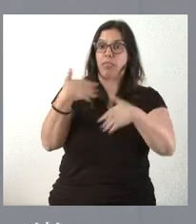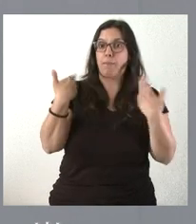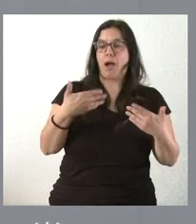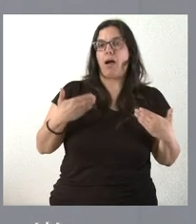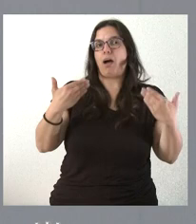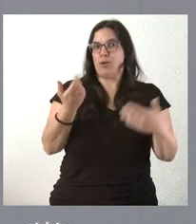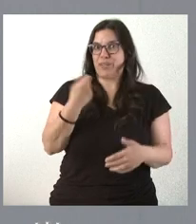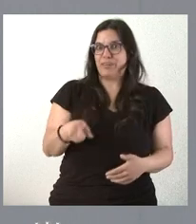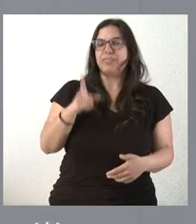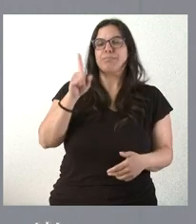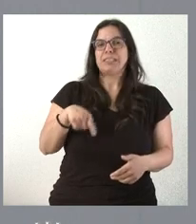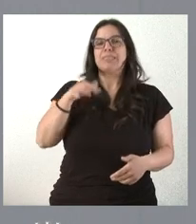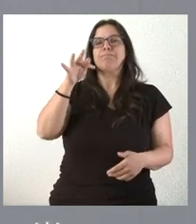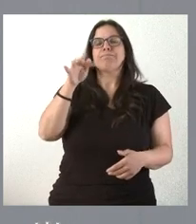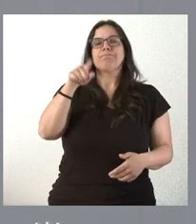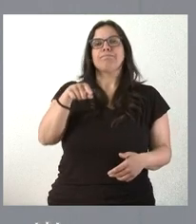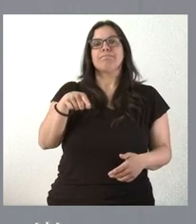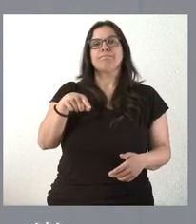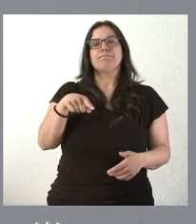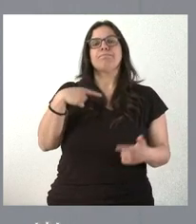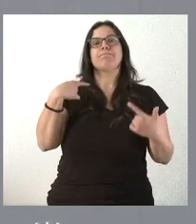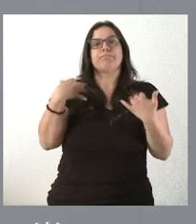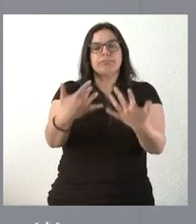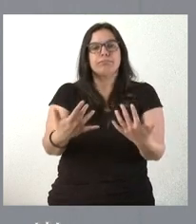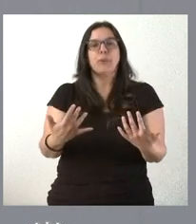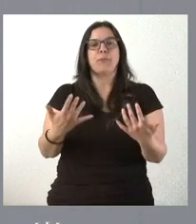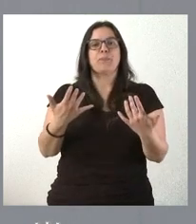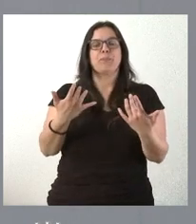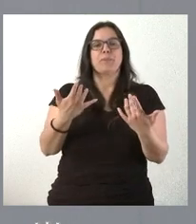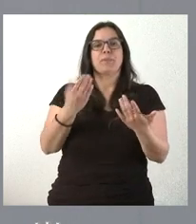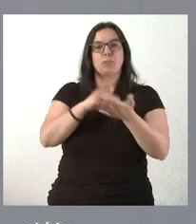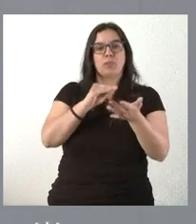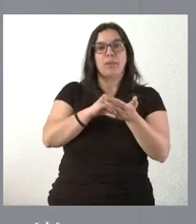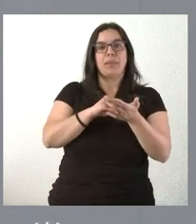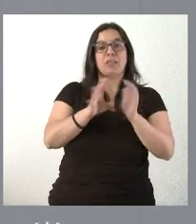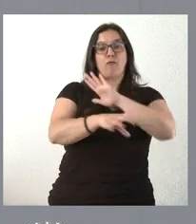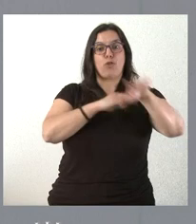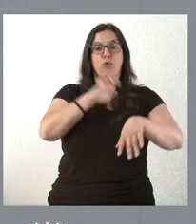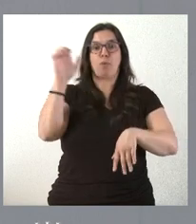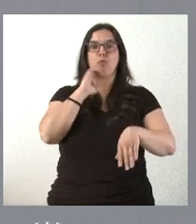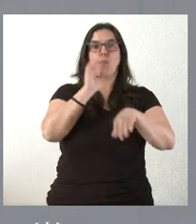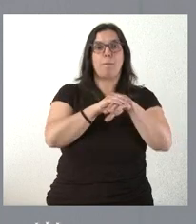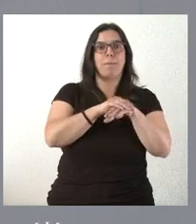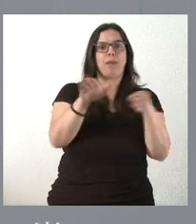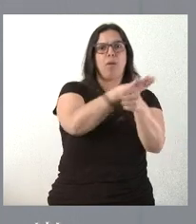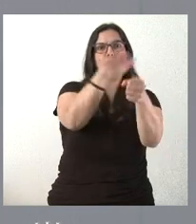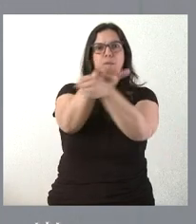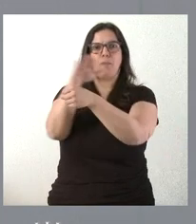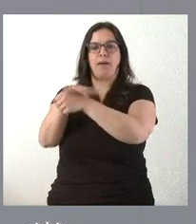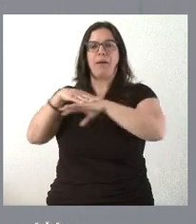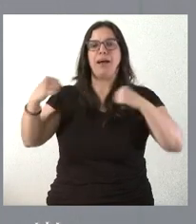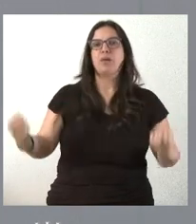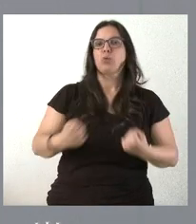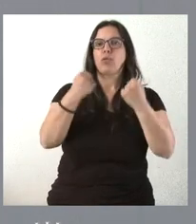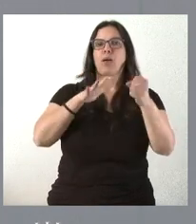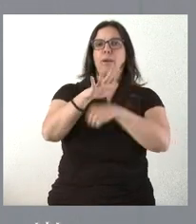sino que va a permitir, asimismo, agilizar en mayor medida la ejecución de los fondos europeos en lo que tiene que ver con las actuaciones